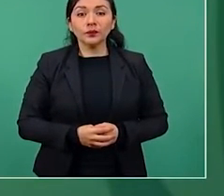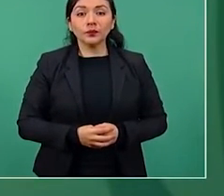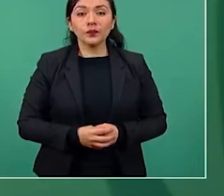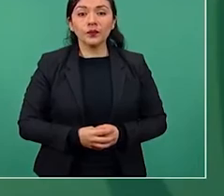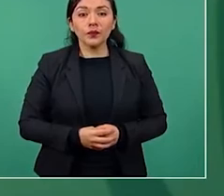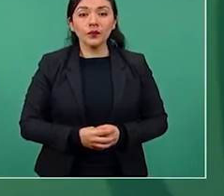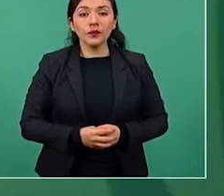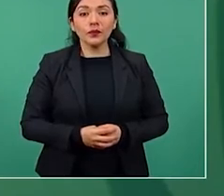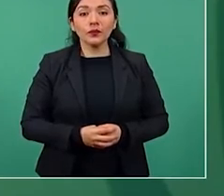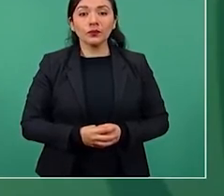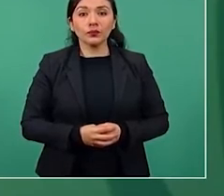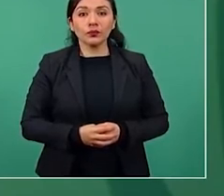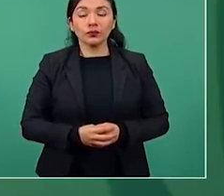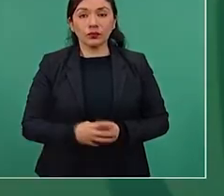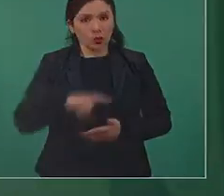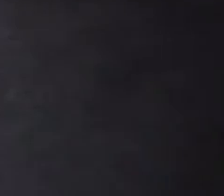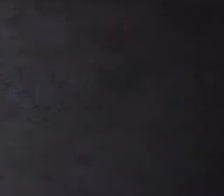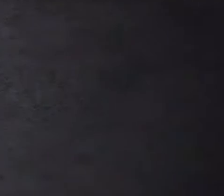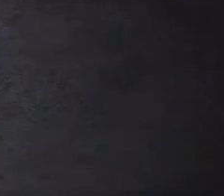¿Cuánto total?